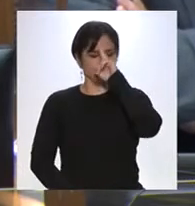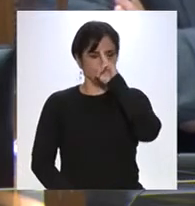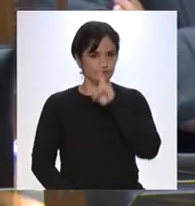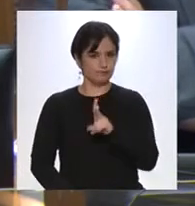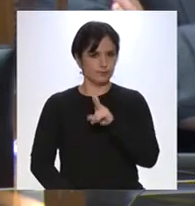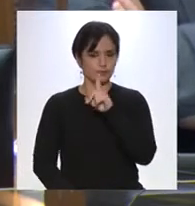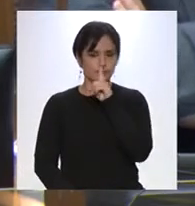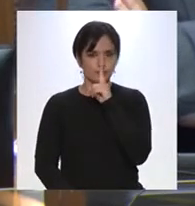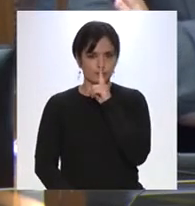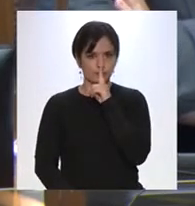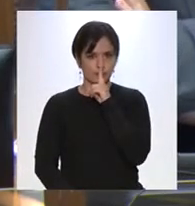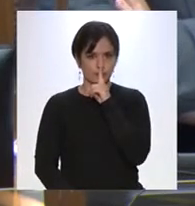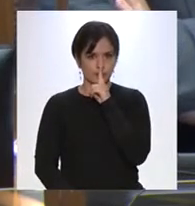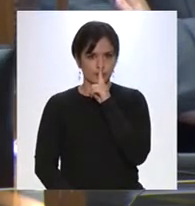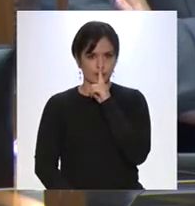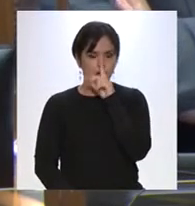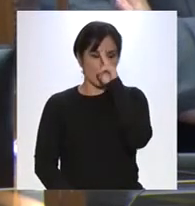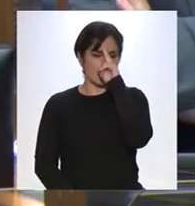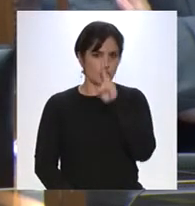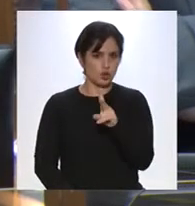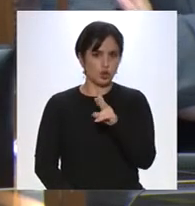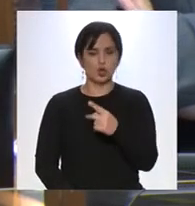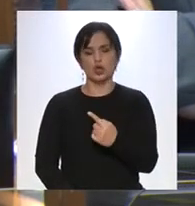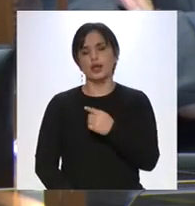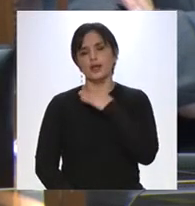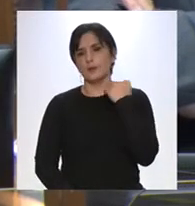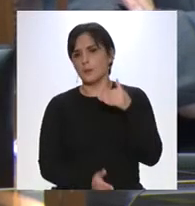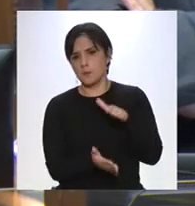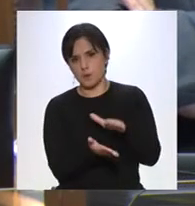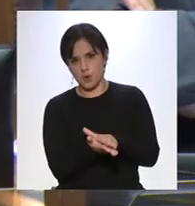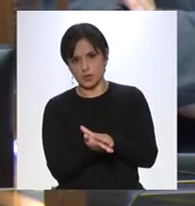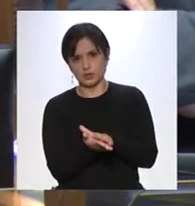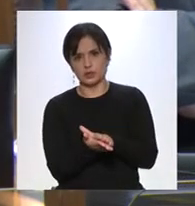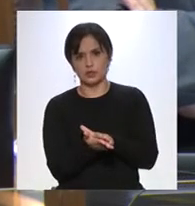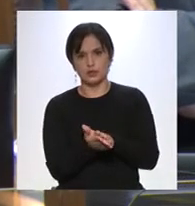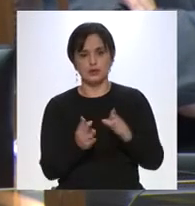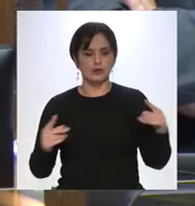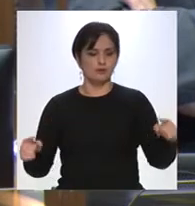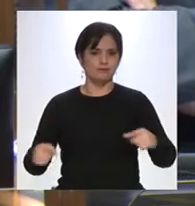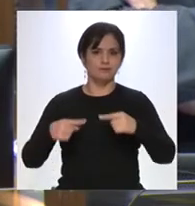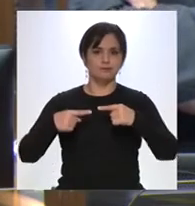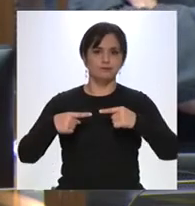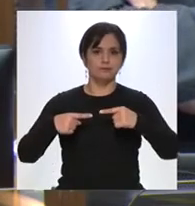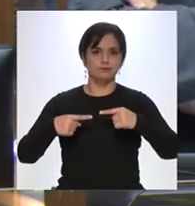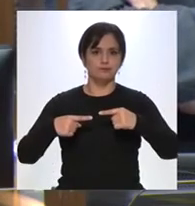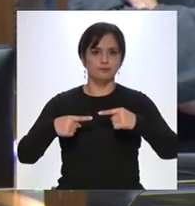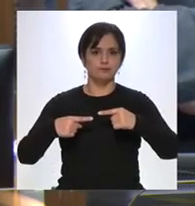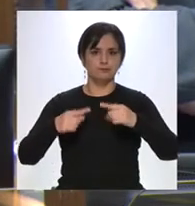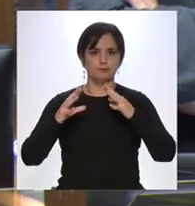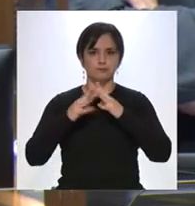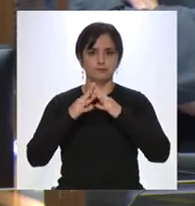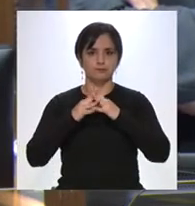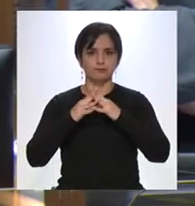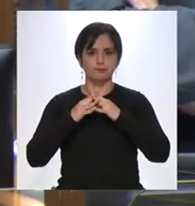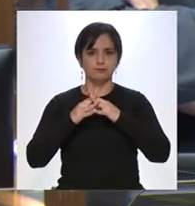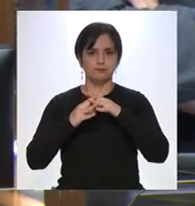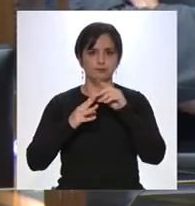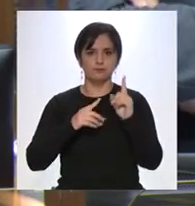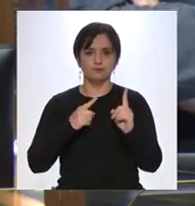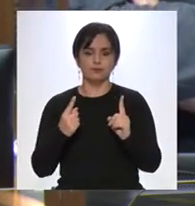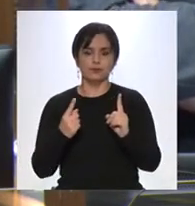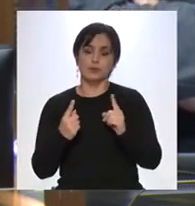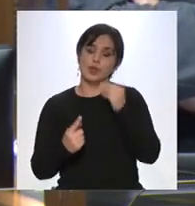víctimas que están ocurriendo en los enfrentamientos lamentables y seguramente con la